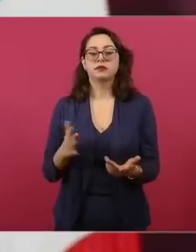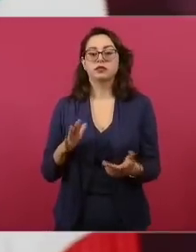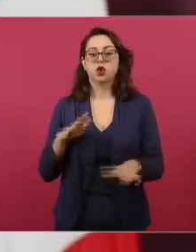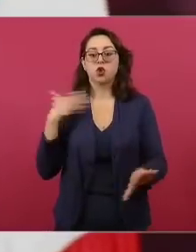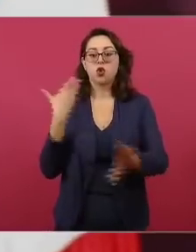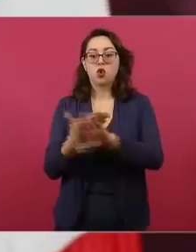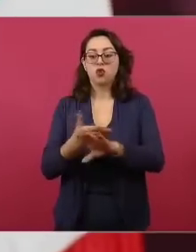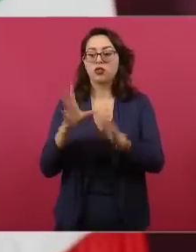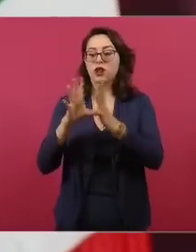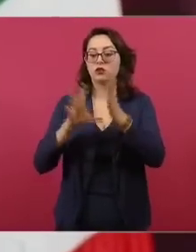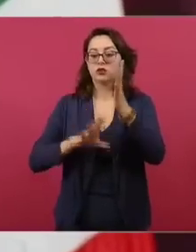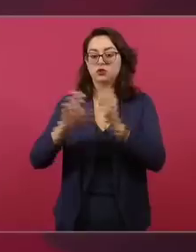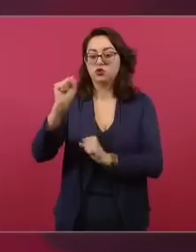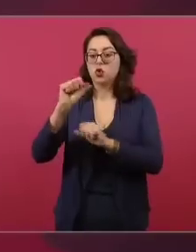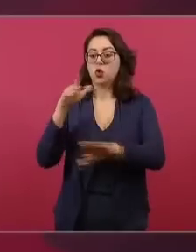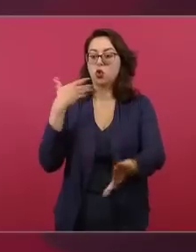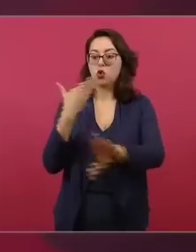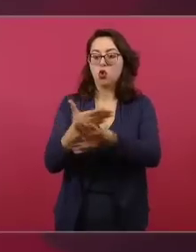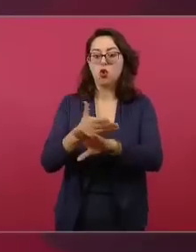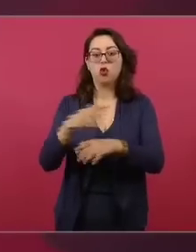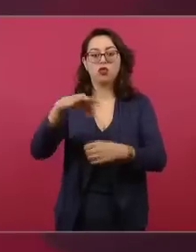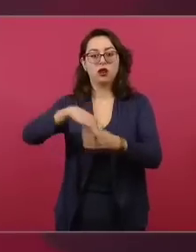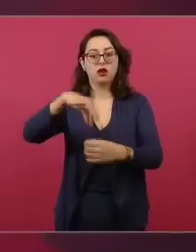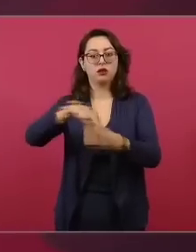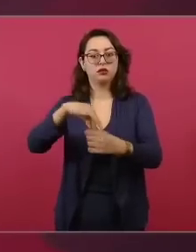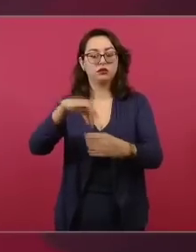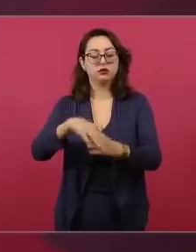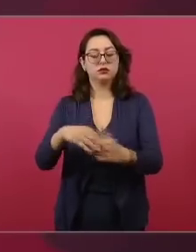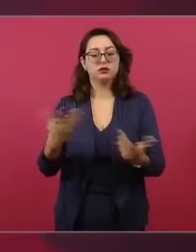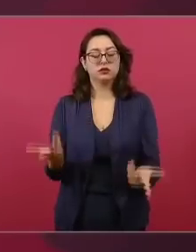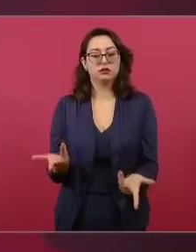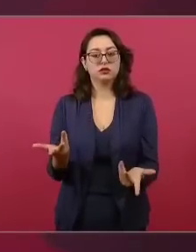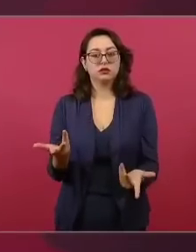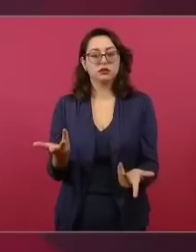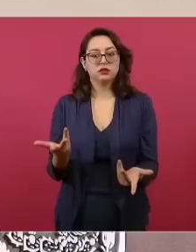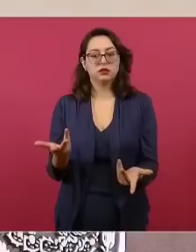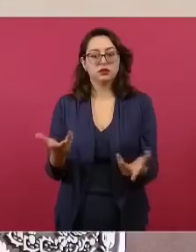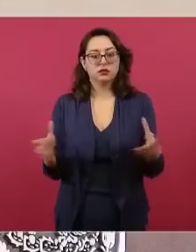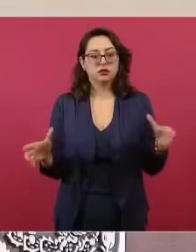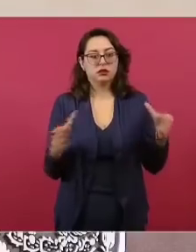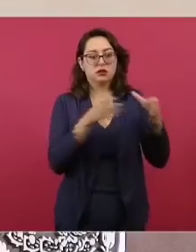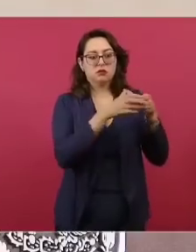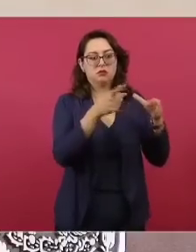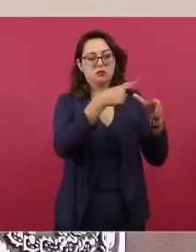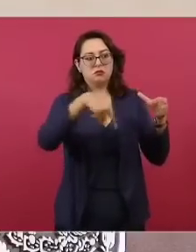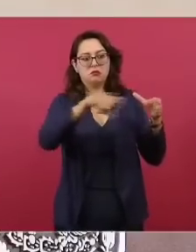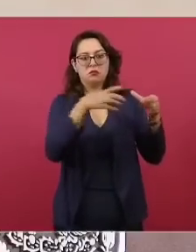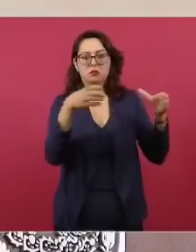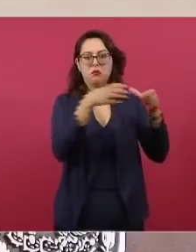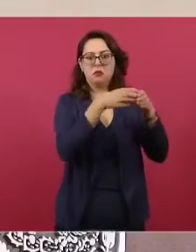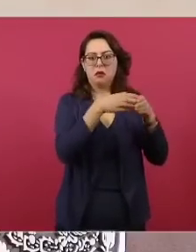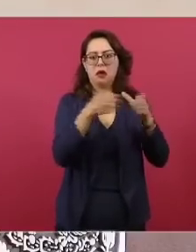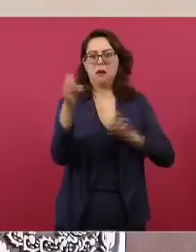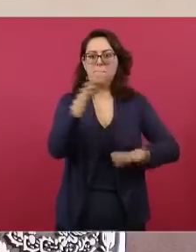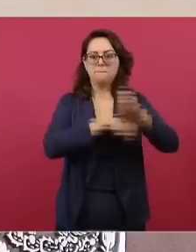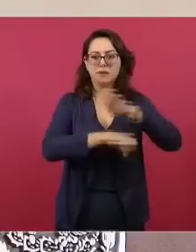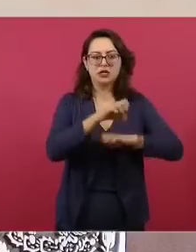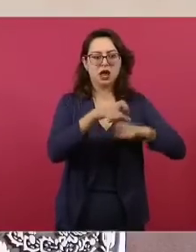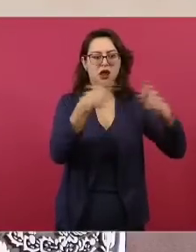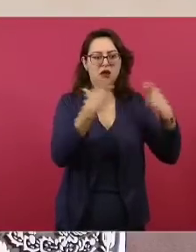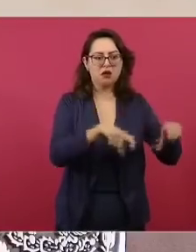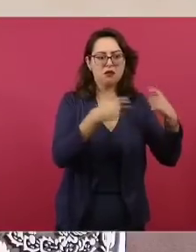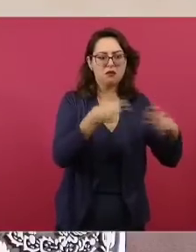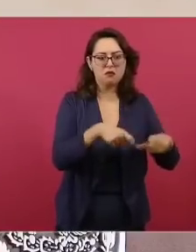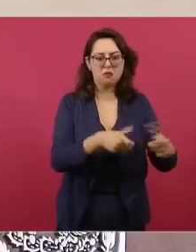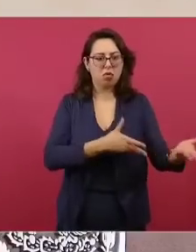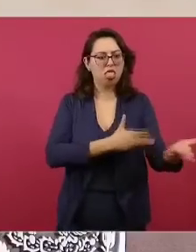a la Constitución, porque no es posible que se simule